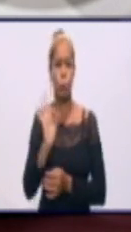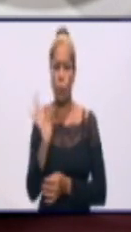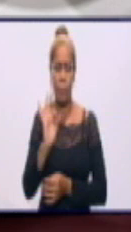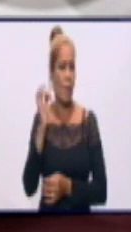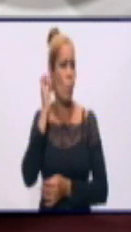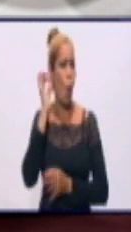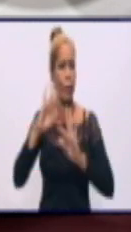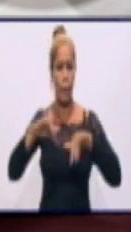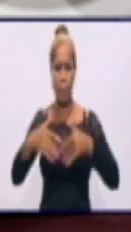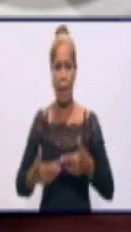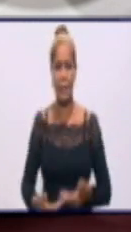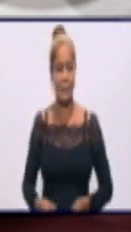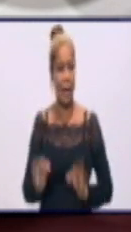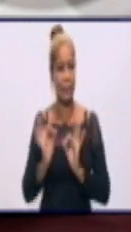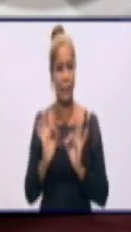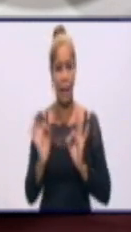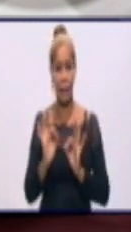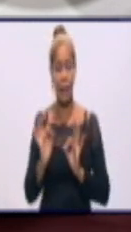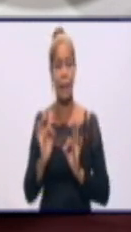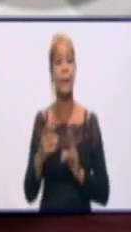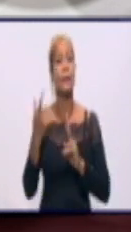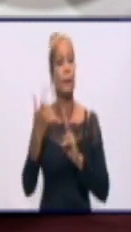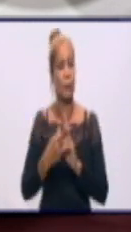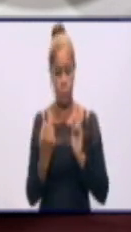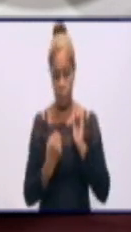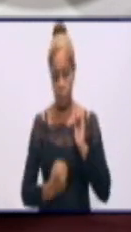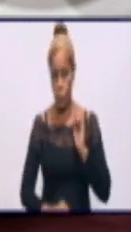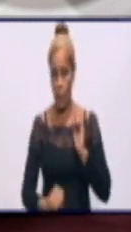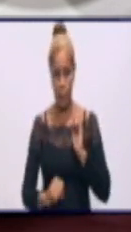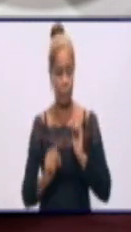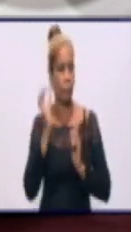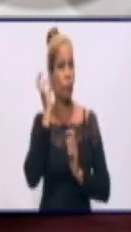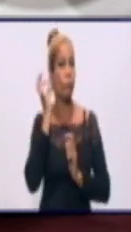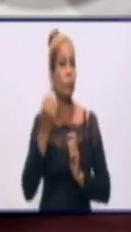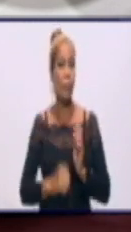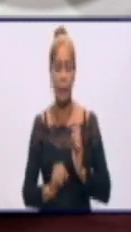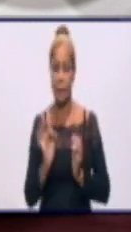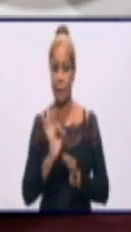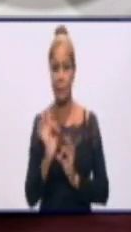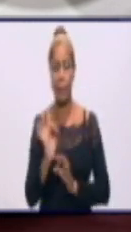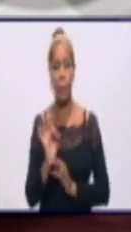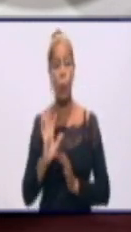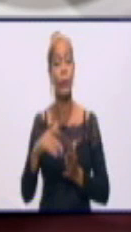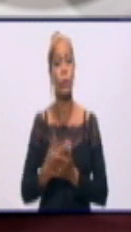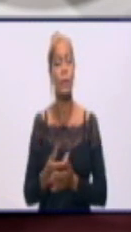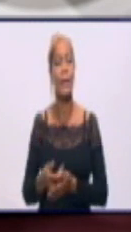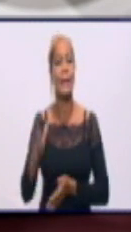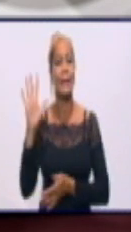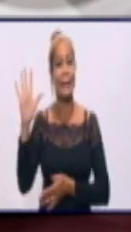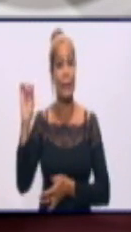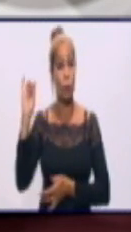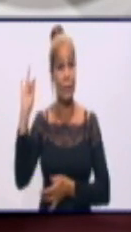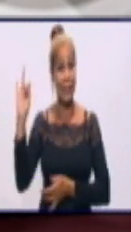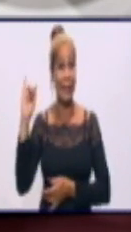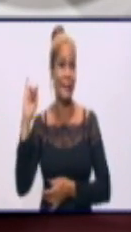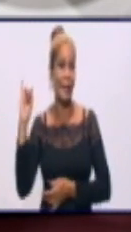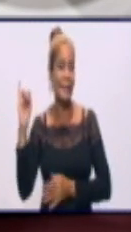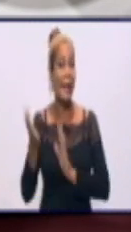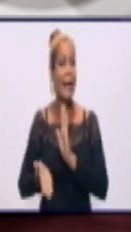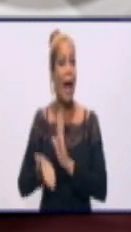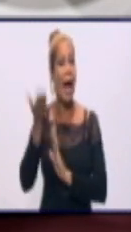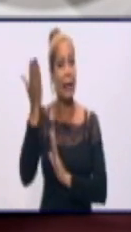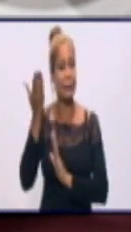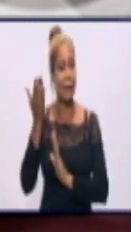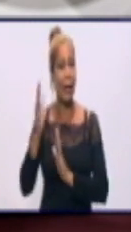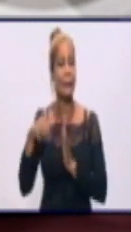las últimas 24 horas y acumulamos 66. Puérpera tampoco reportamos. Se dieron 576 altas. Tenemos